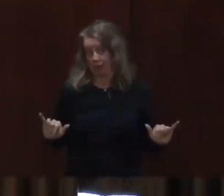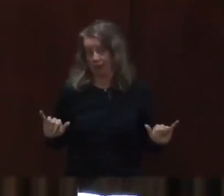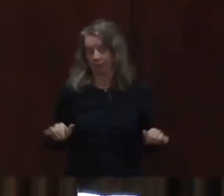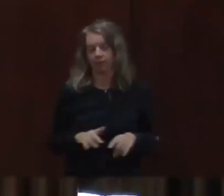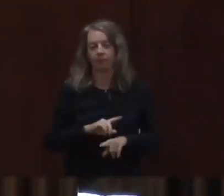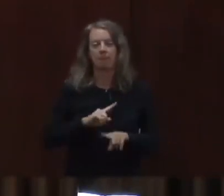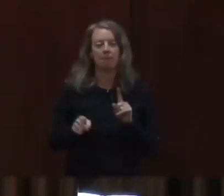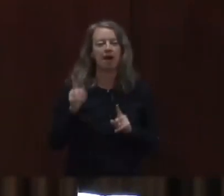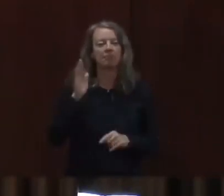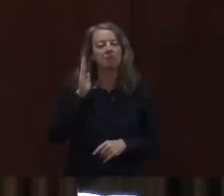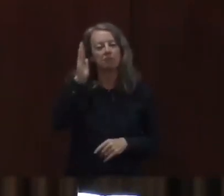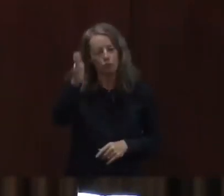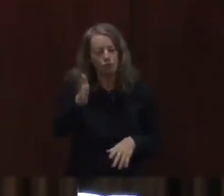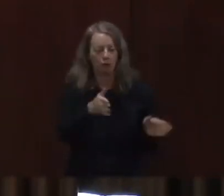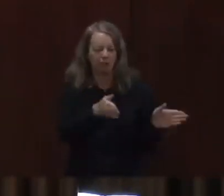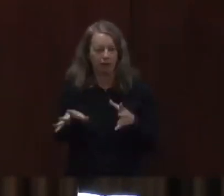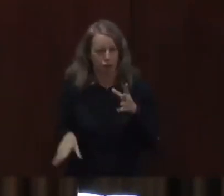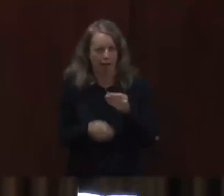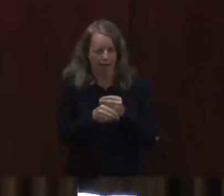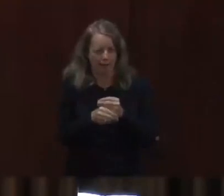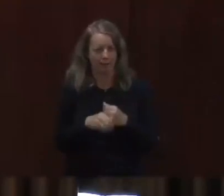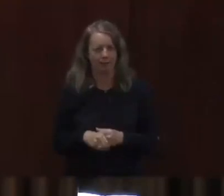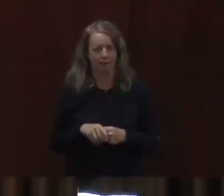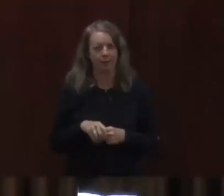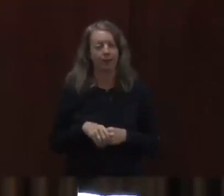en nuestras actualizaciones del COVID-19.